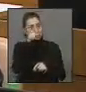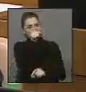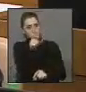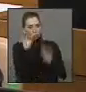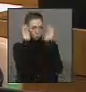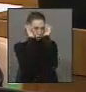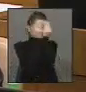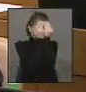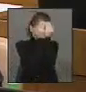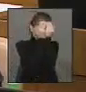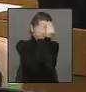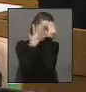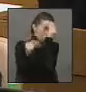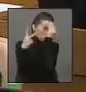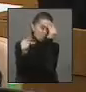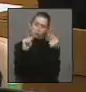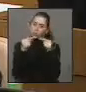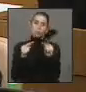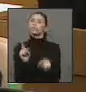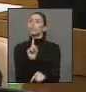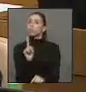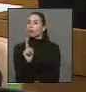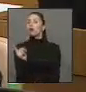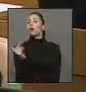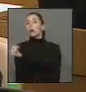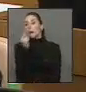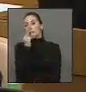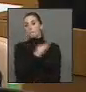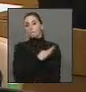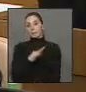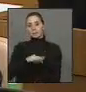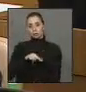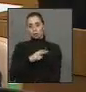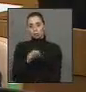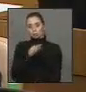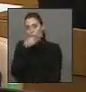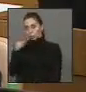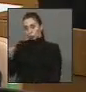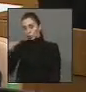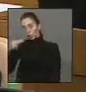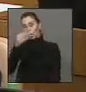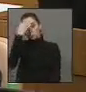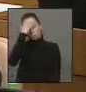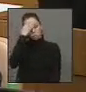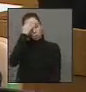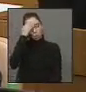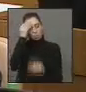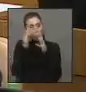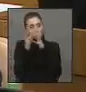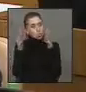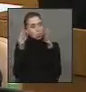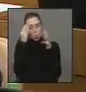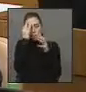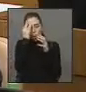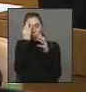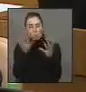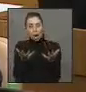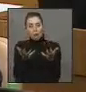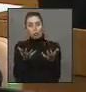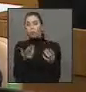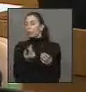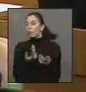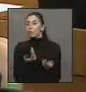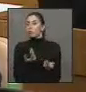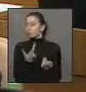discusión, pero sí muy preocupado, Ministro Muñoz, por su intermedio, Presidenta, muy preocupado porque en definitiva